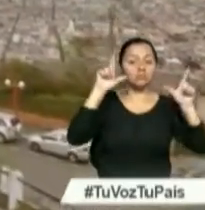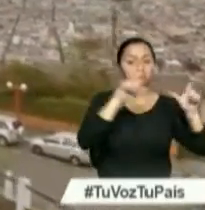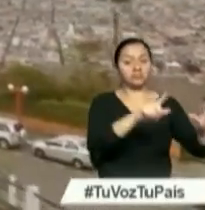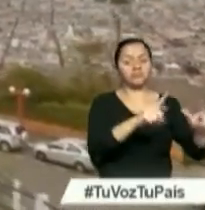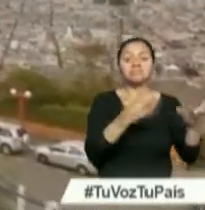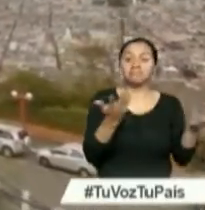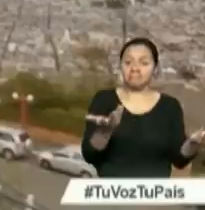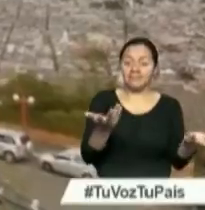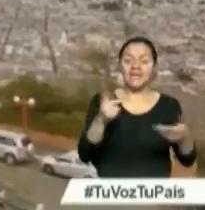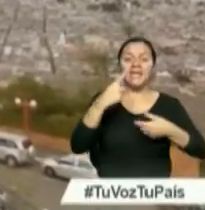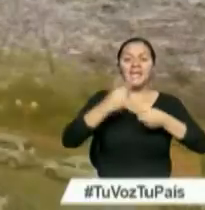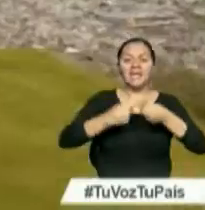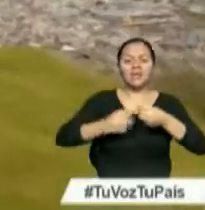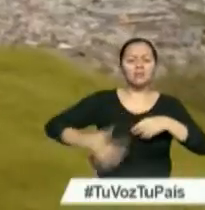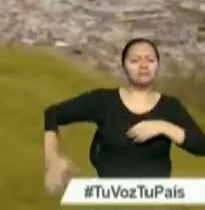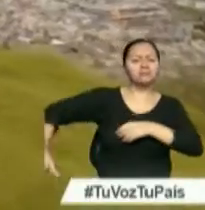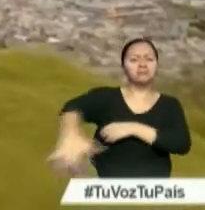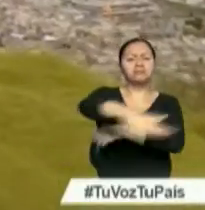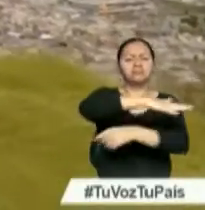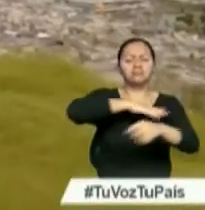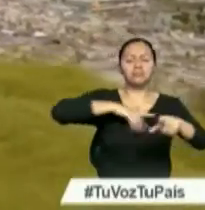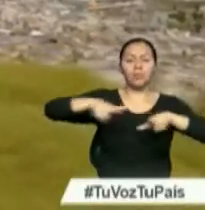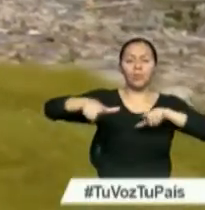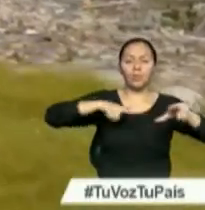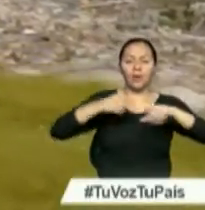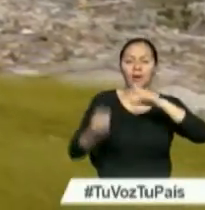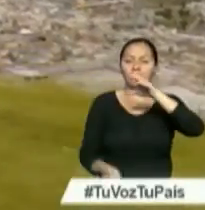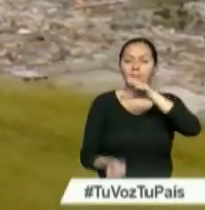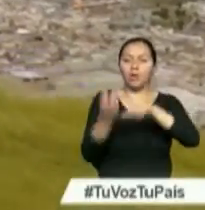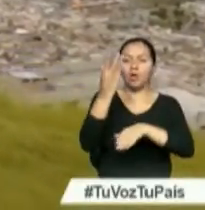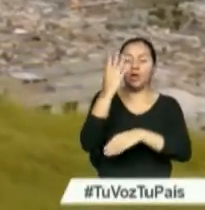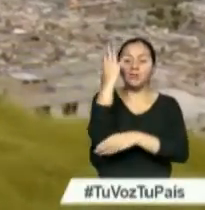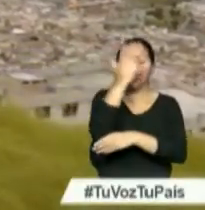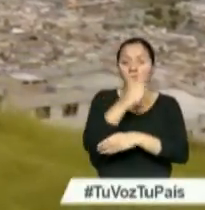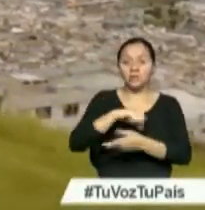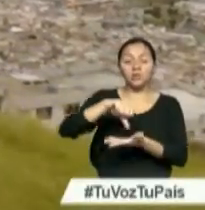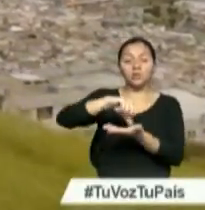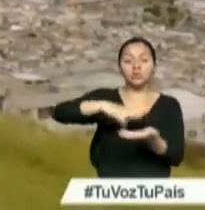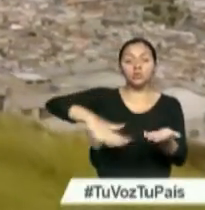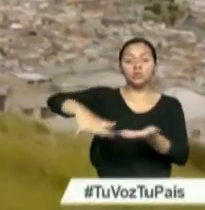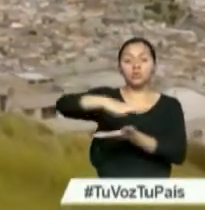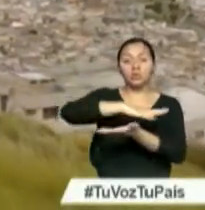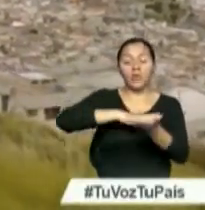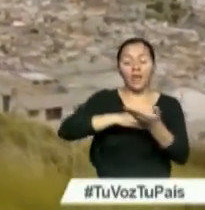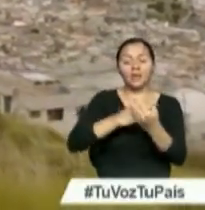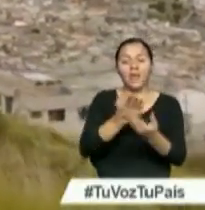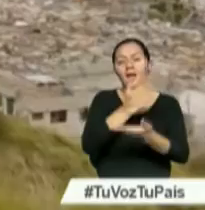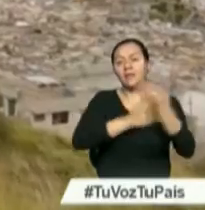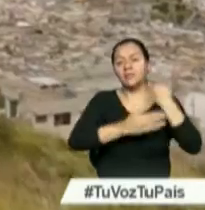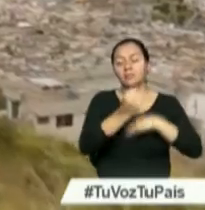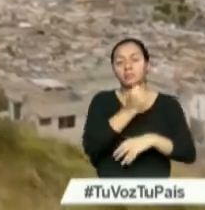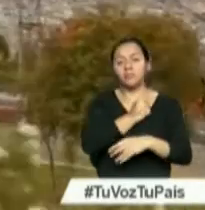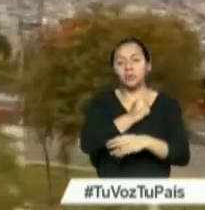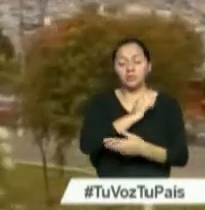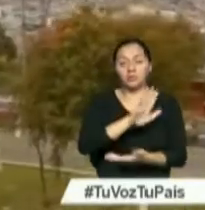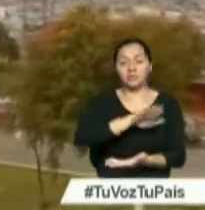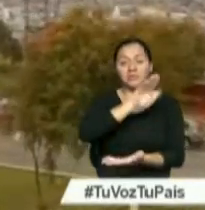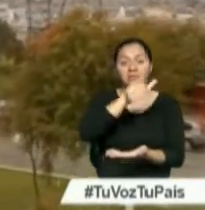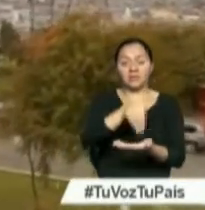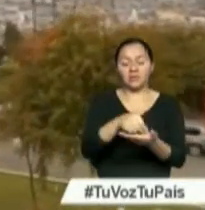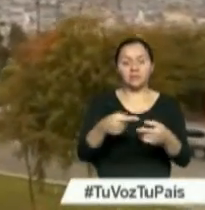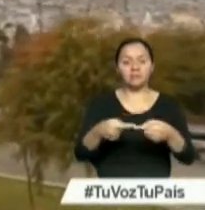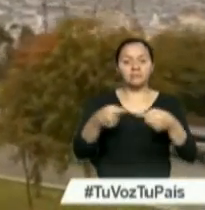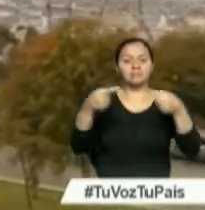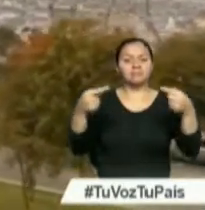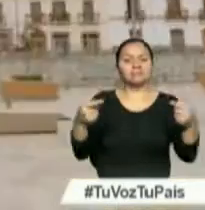rodeada de valles y escoltada por hermosos volcanes activos. Es una ciudad donde los matices coloniales de su centro histórico contrastan